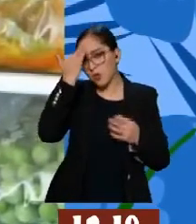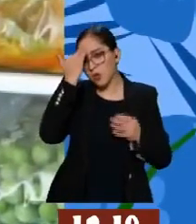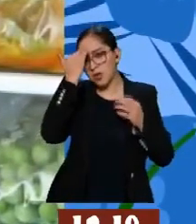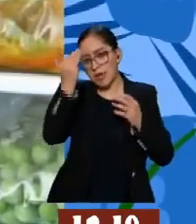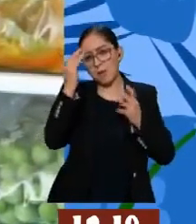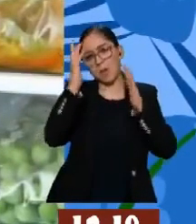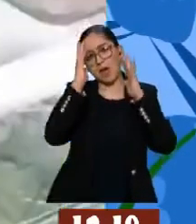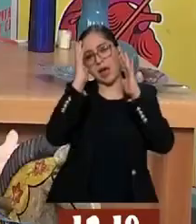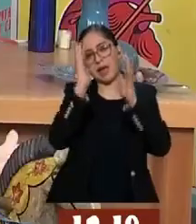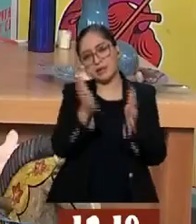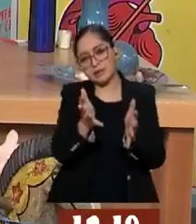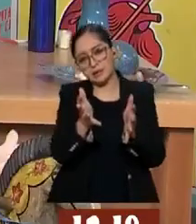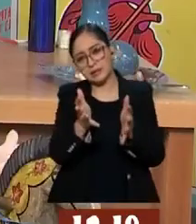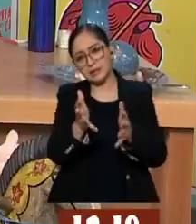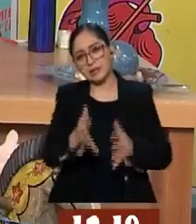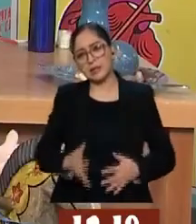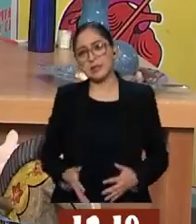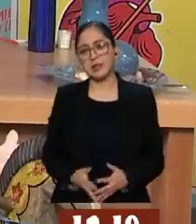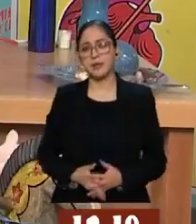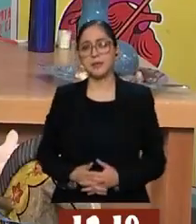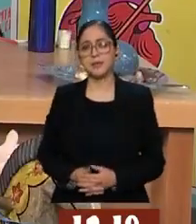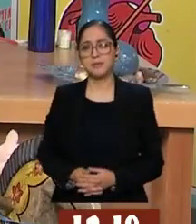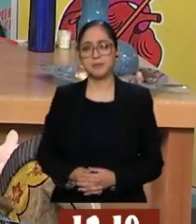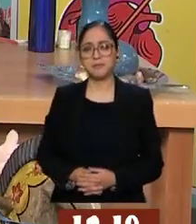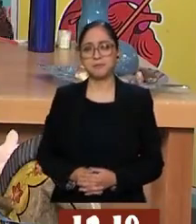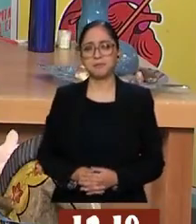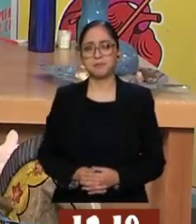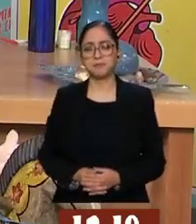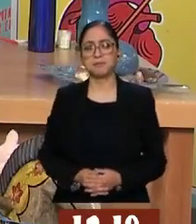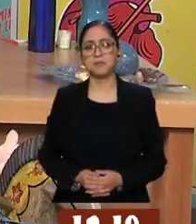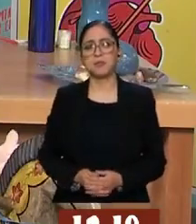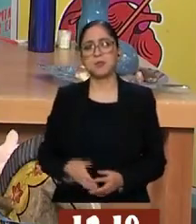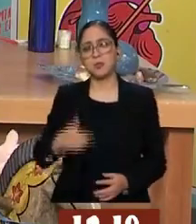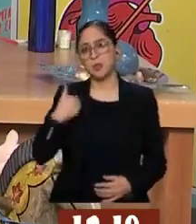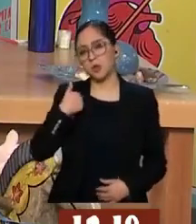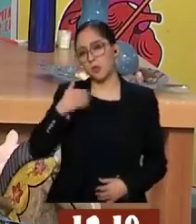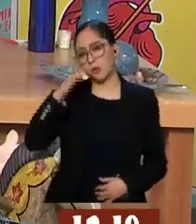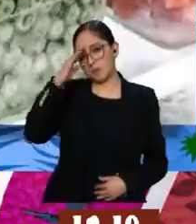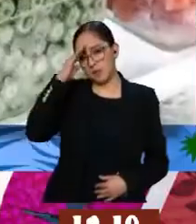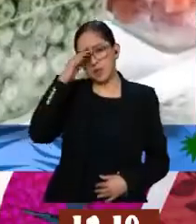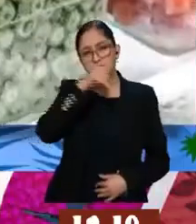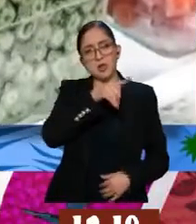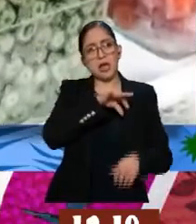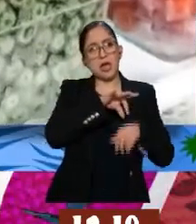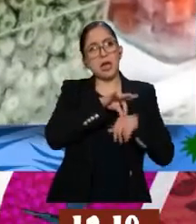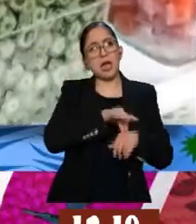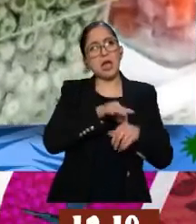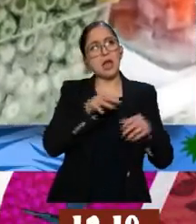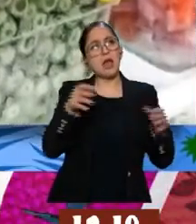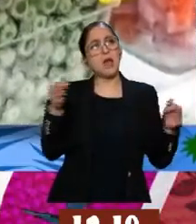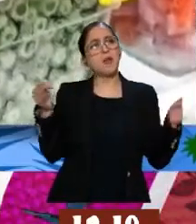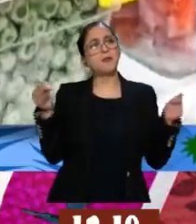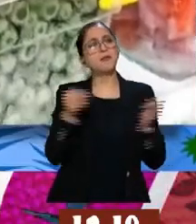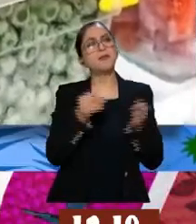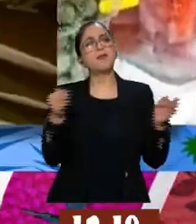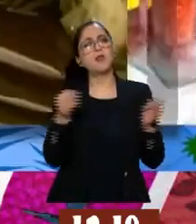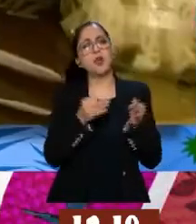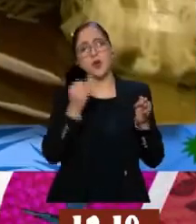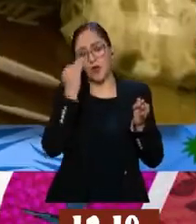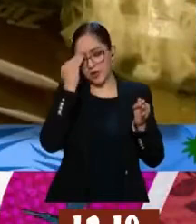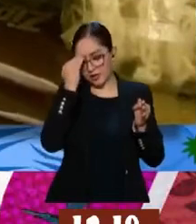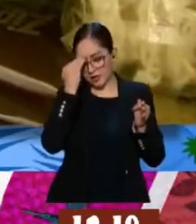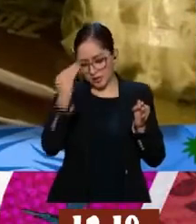ahí y saber que está en buen estado? En promedio una carne, bueno, así congelada, congelada te puede durar hasta